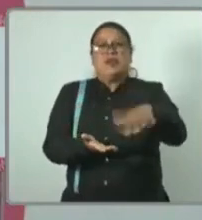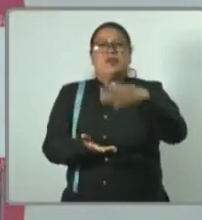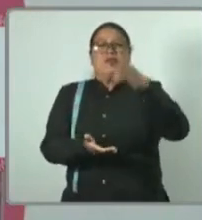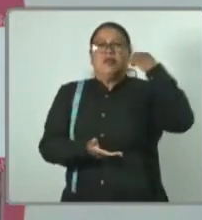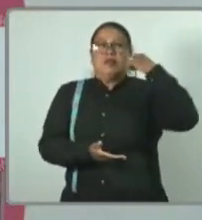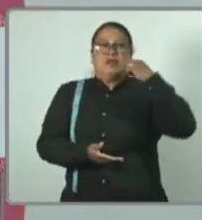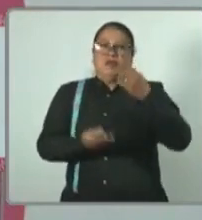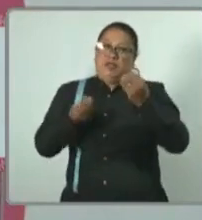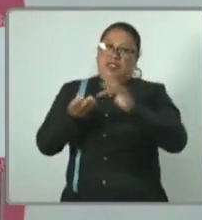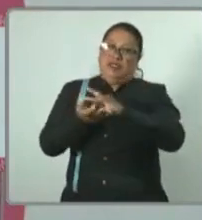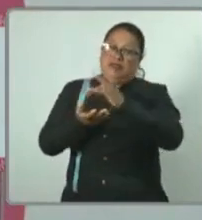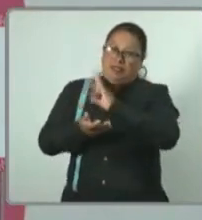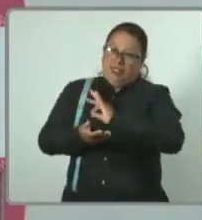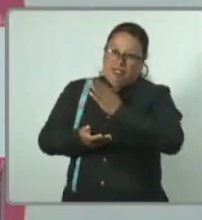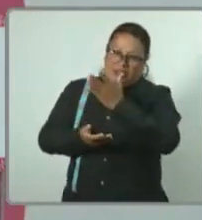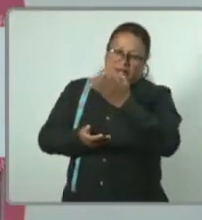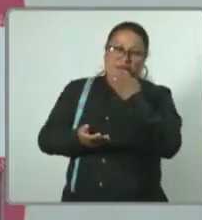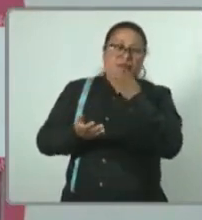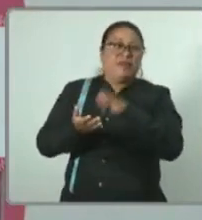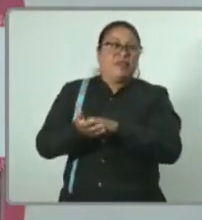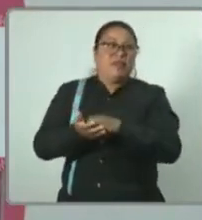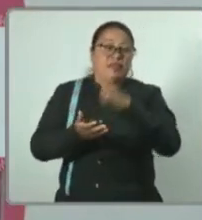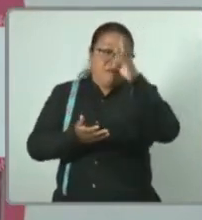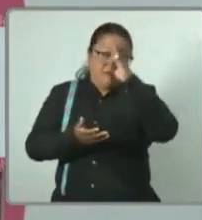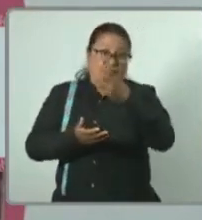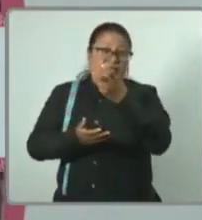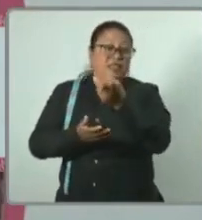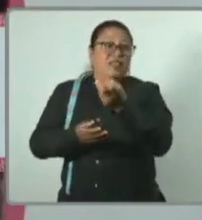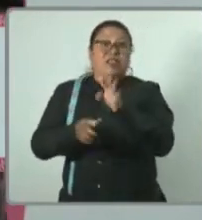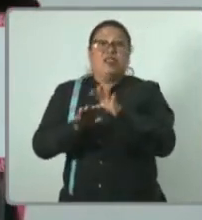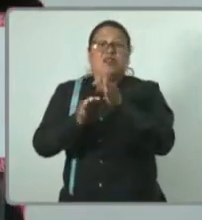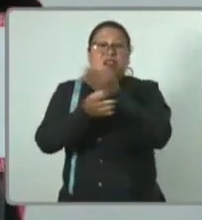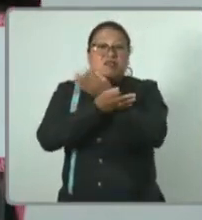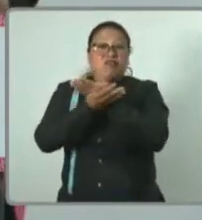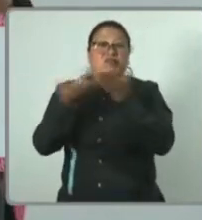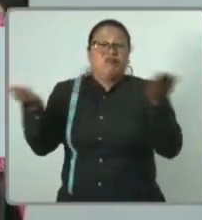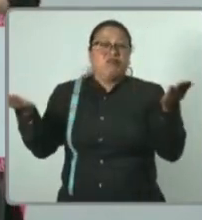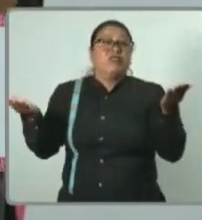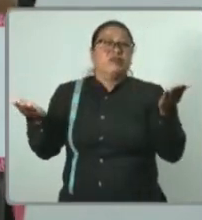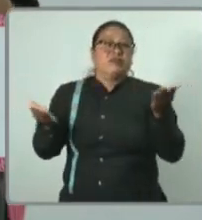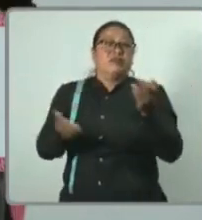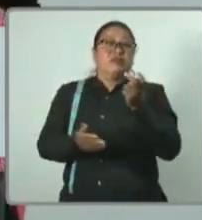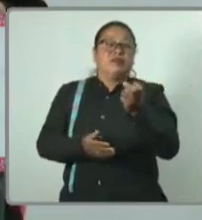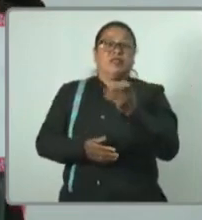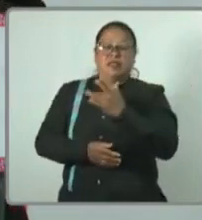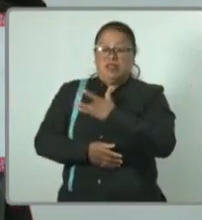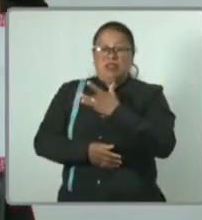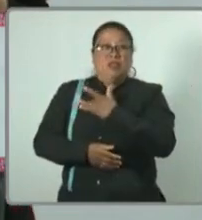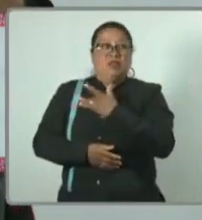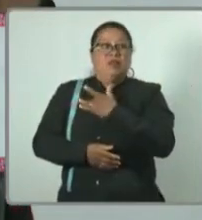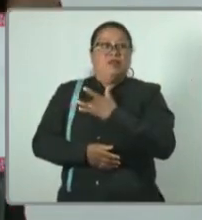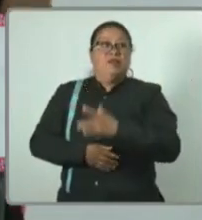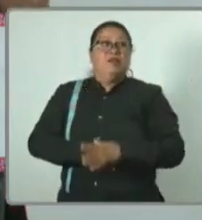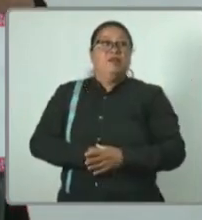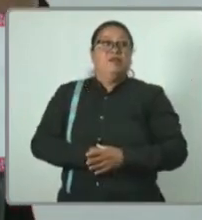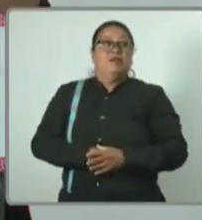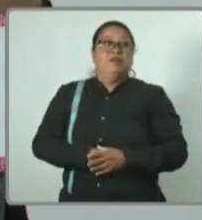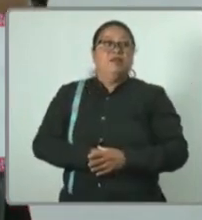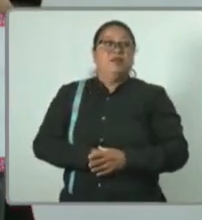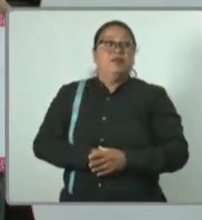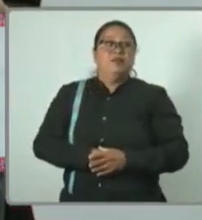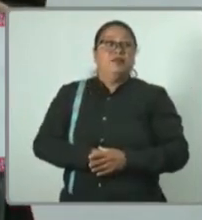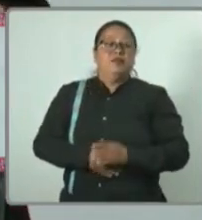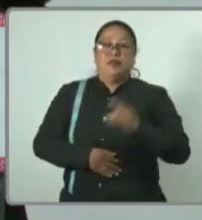Secretaria, felicidades por poder transmitir con nosotros ese corazón de